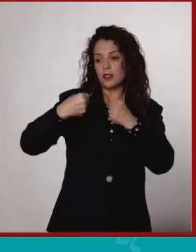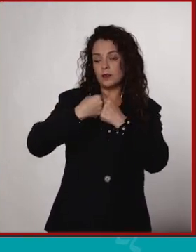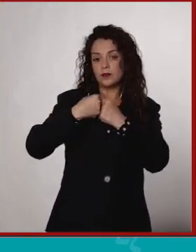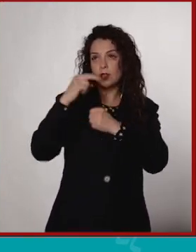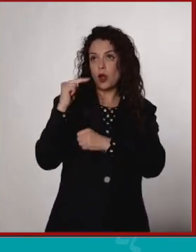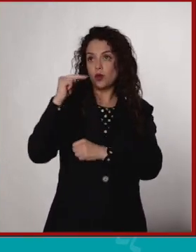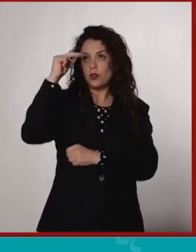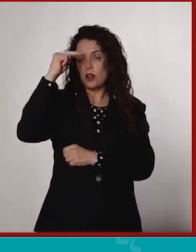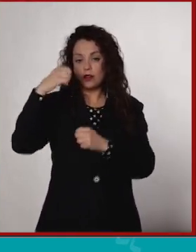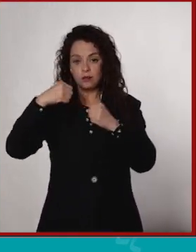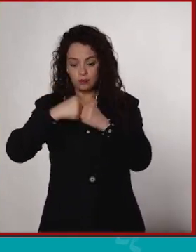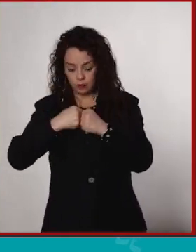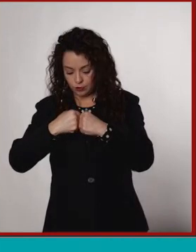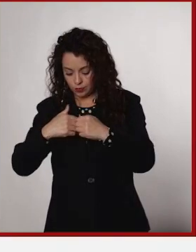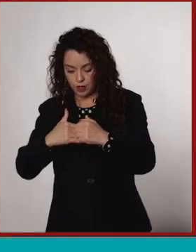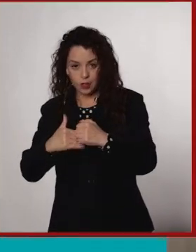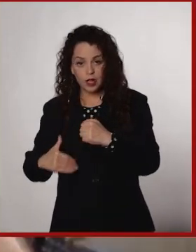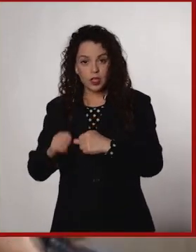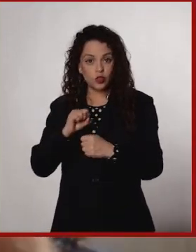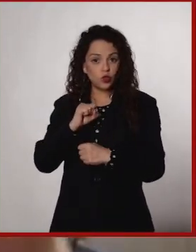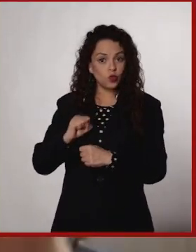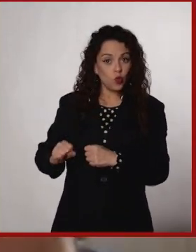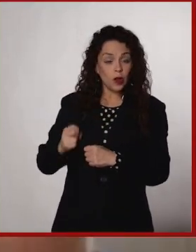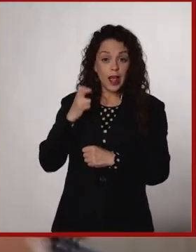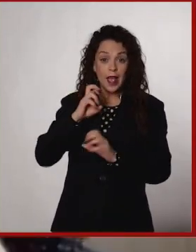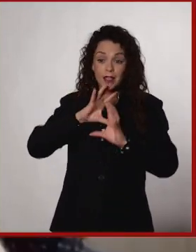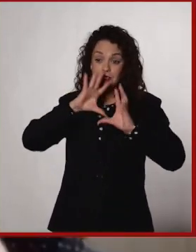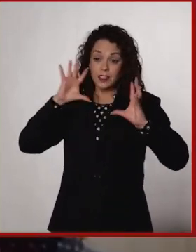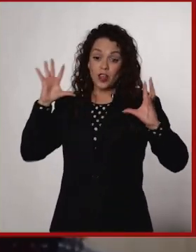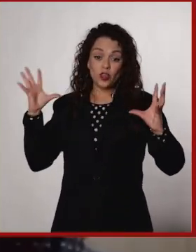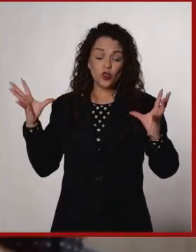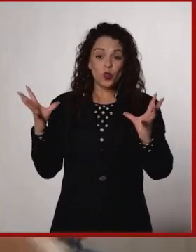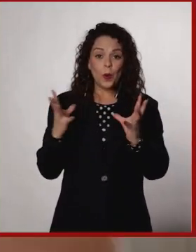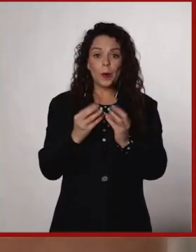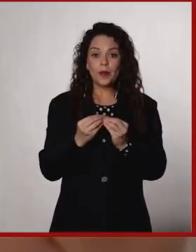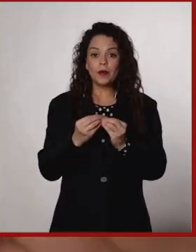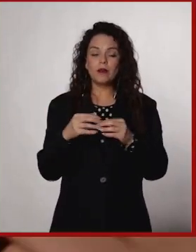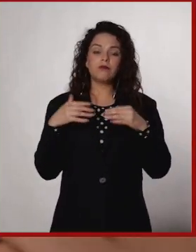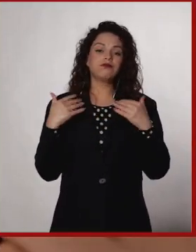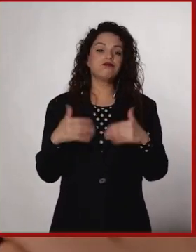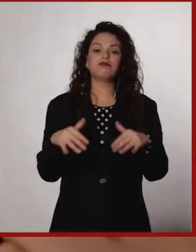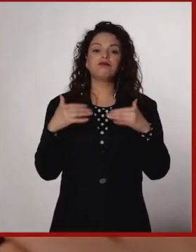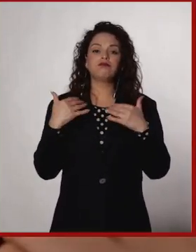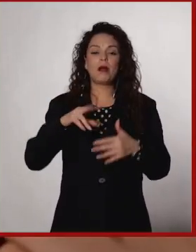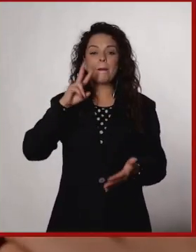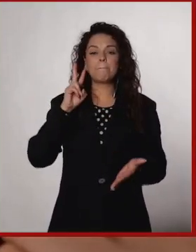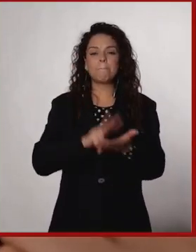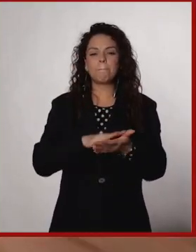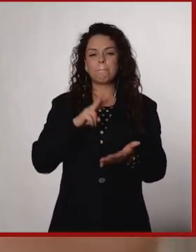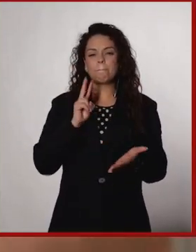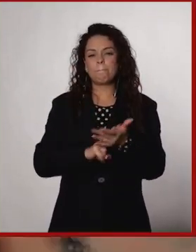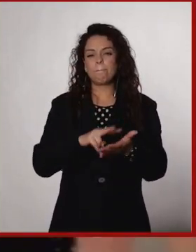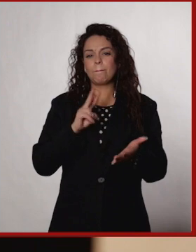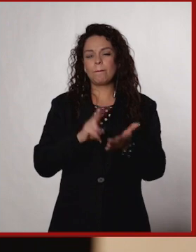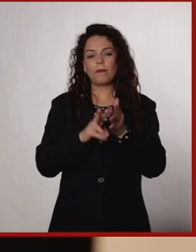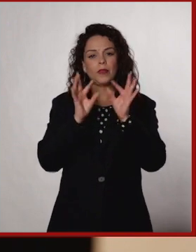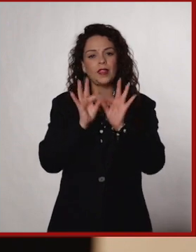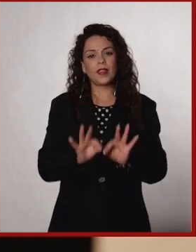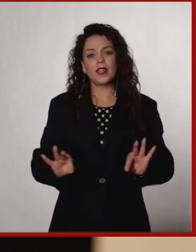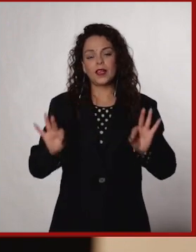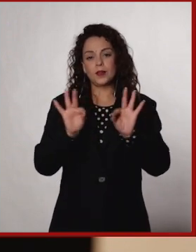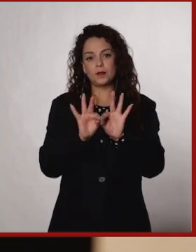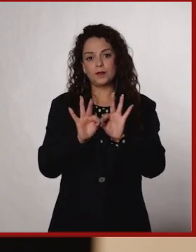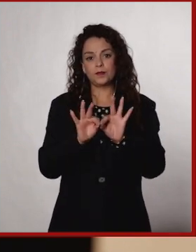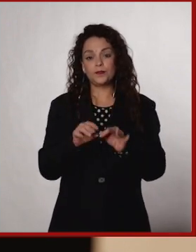Norteamérica con Suramérica. Y todo eso se vuelve esta riqueza que